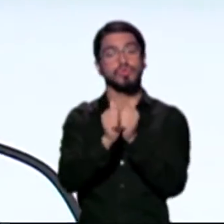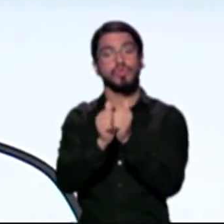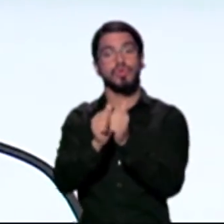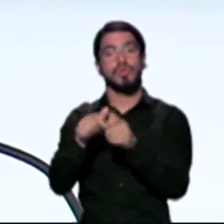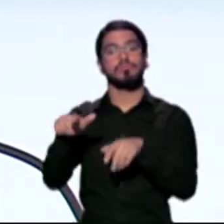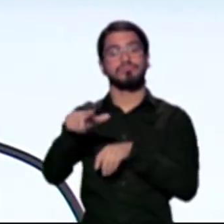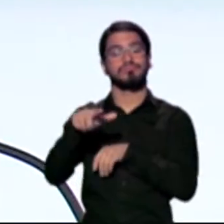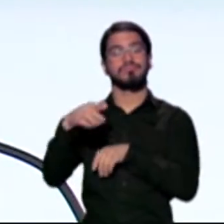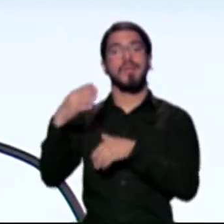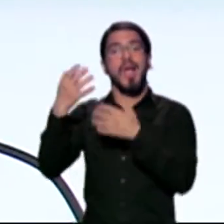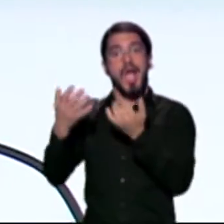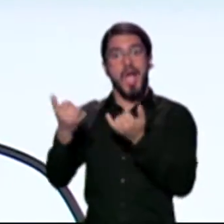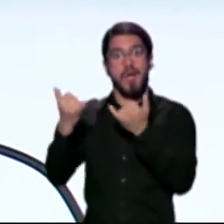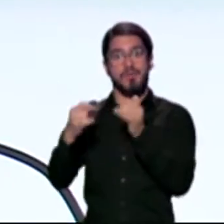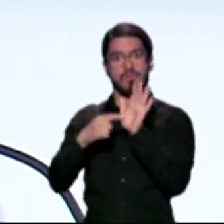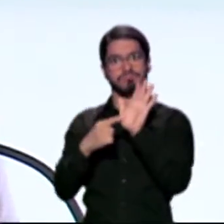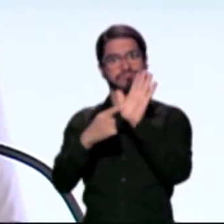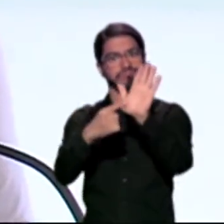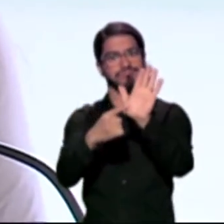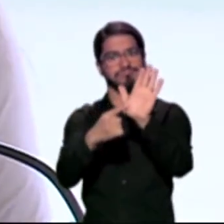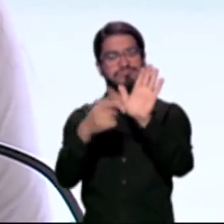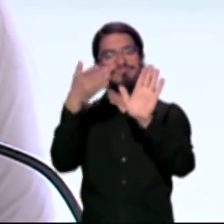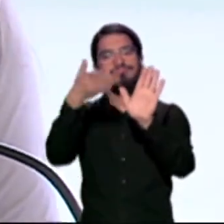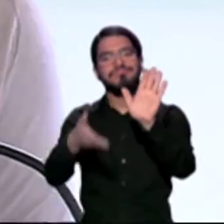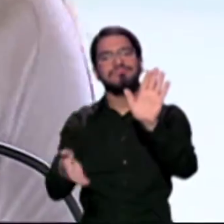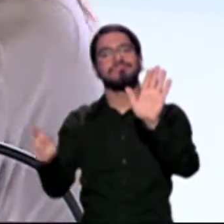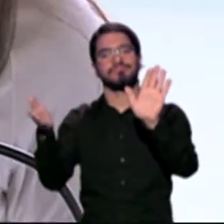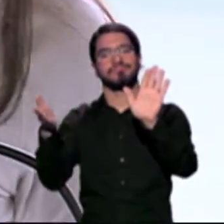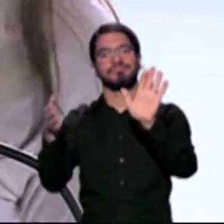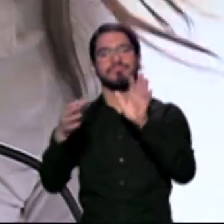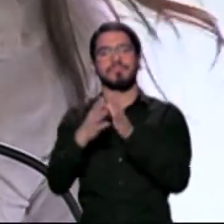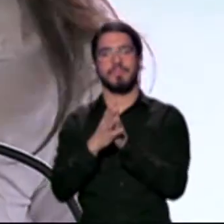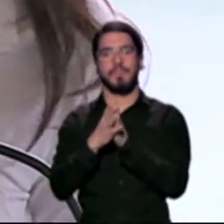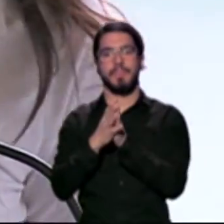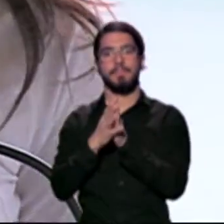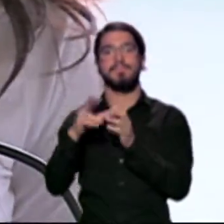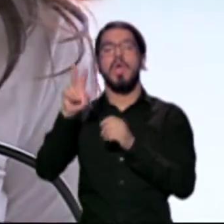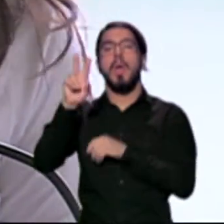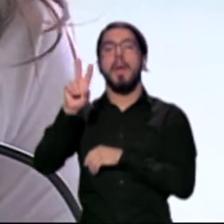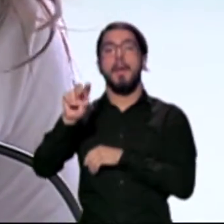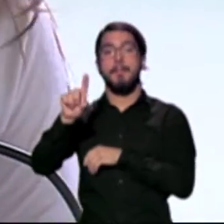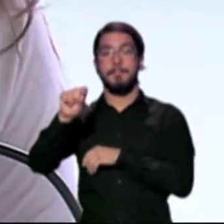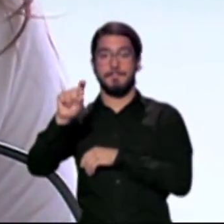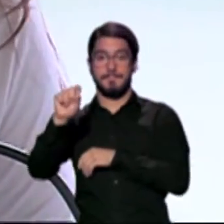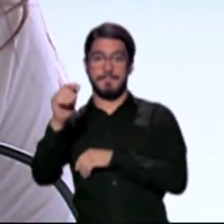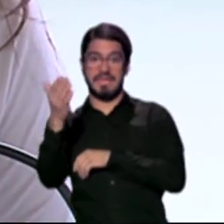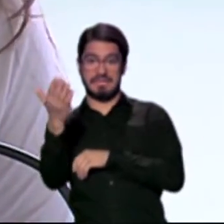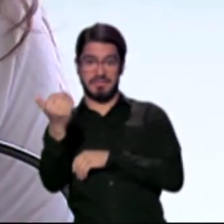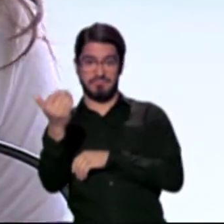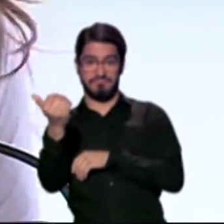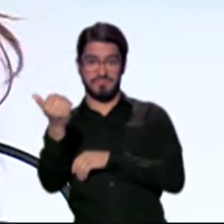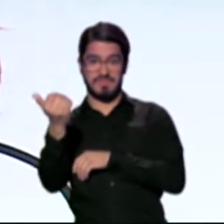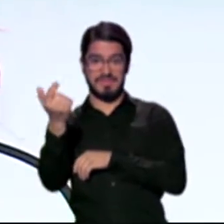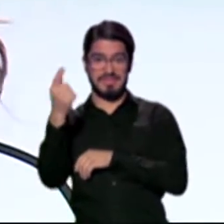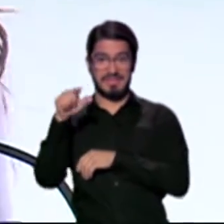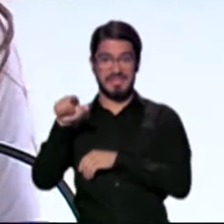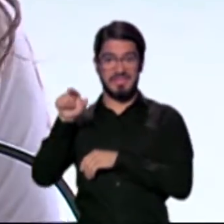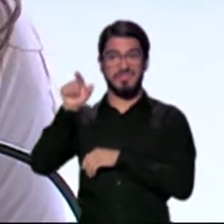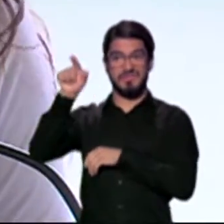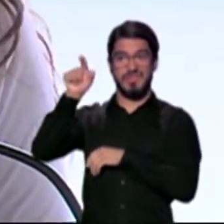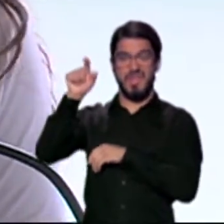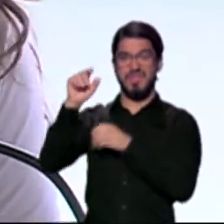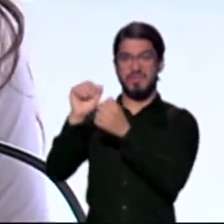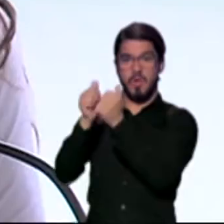valientemente Fuimos al Congreso en el 2015 Y pedimos la sede A nombre de